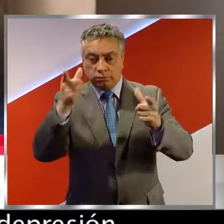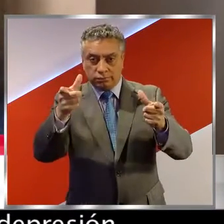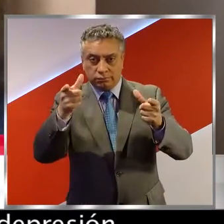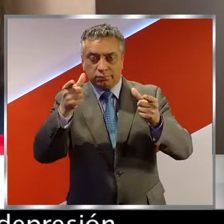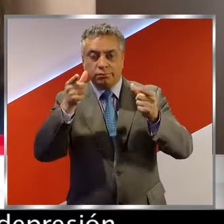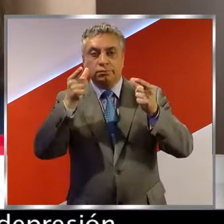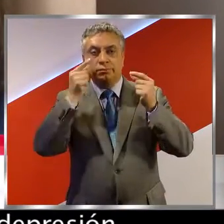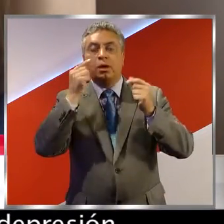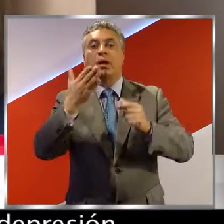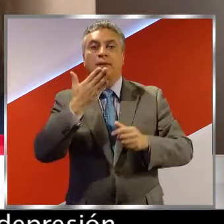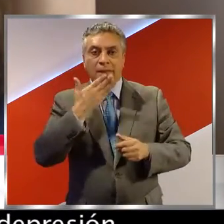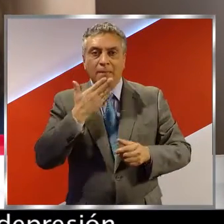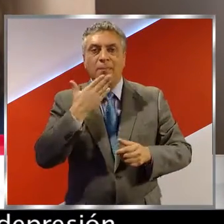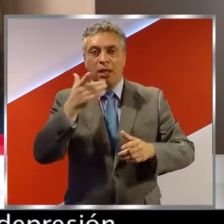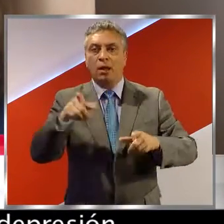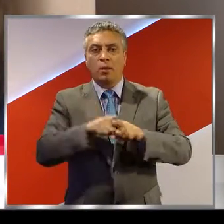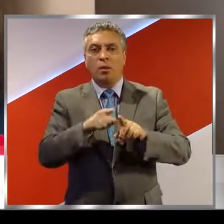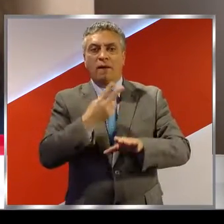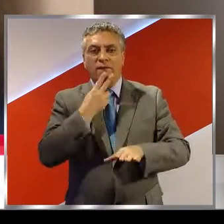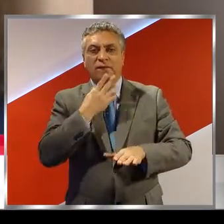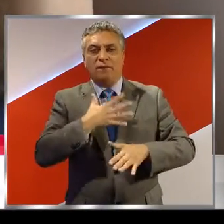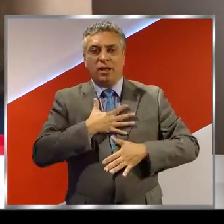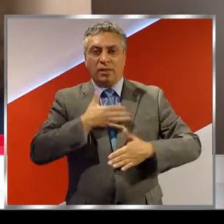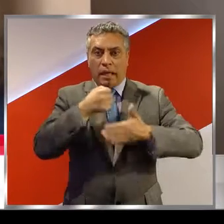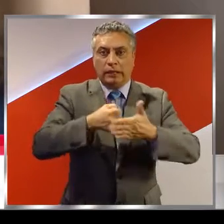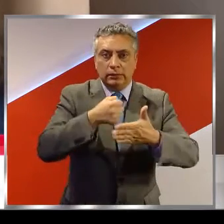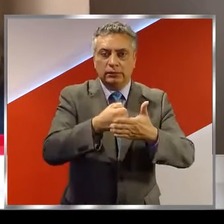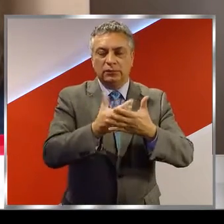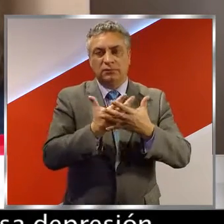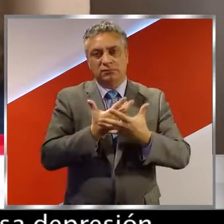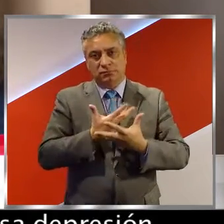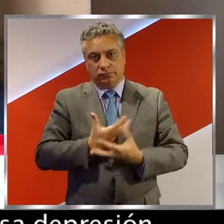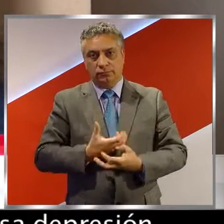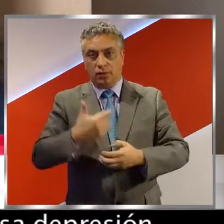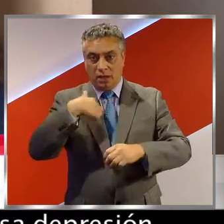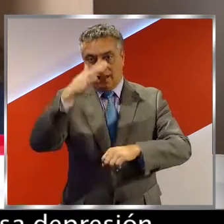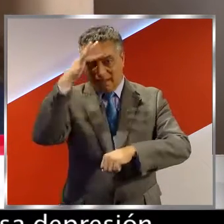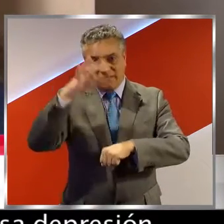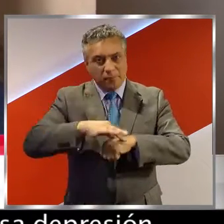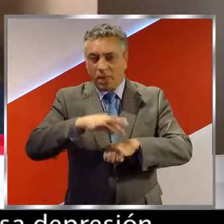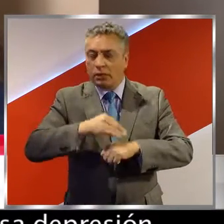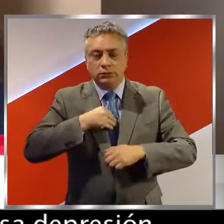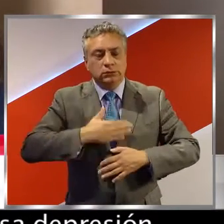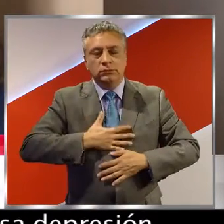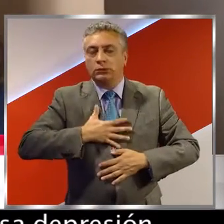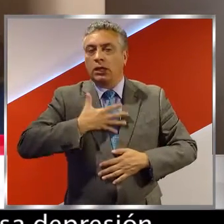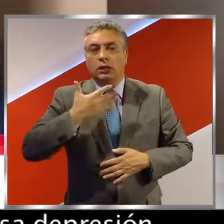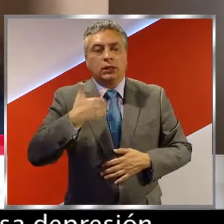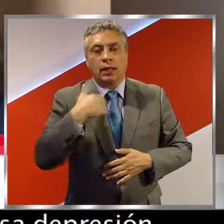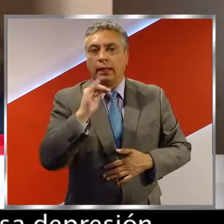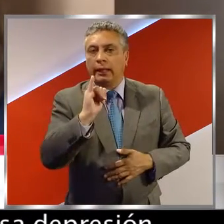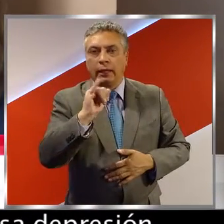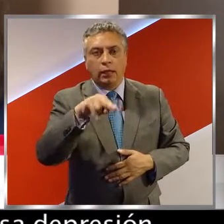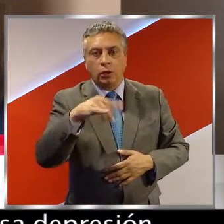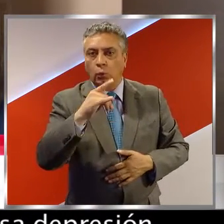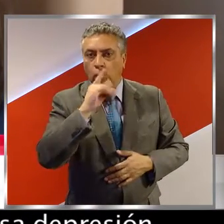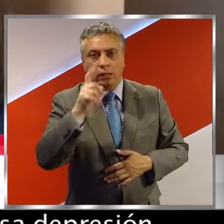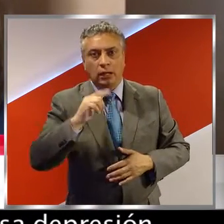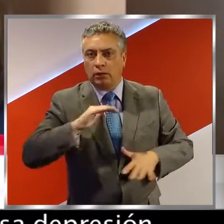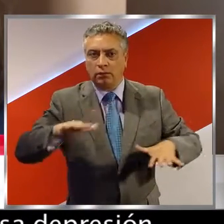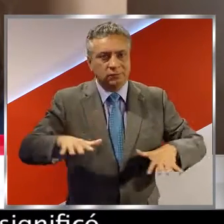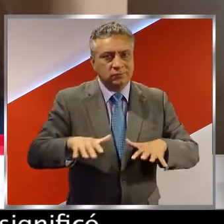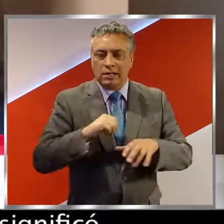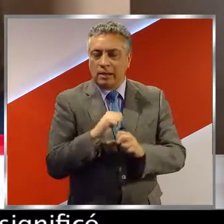Por lo que les decía, caí en una depresión muy, muy grande. Y cuando ya toqué fondo con esa